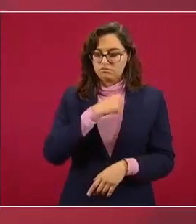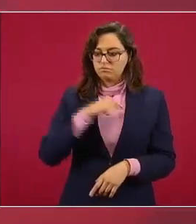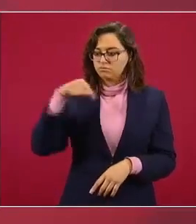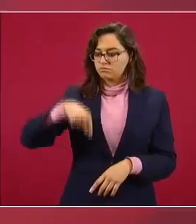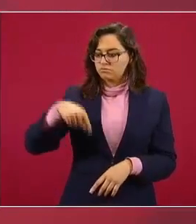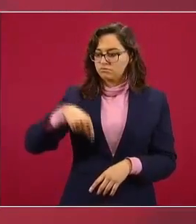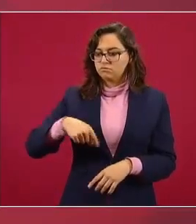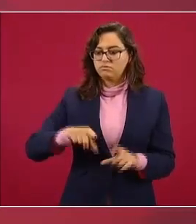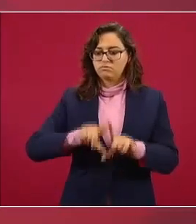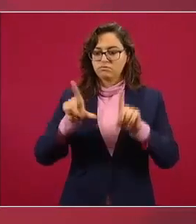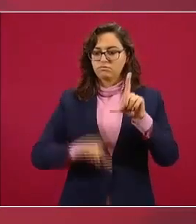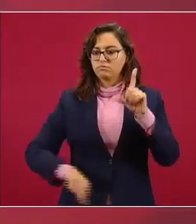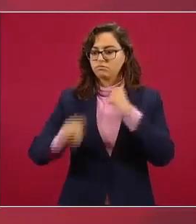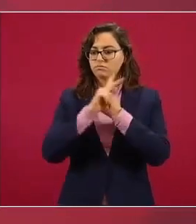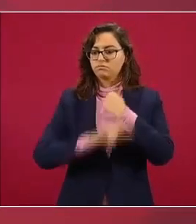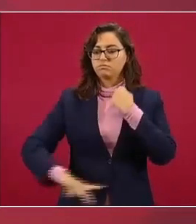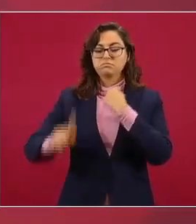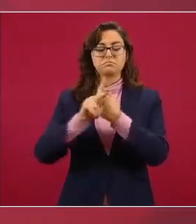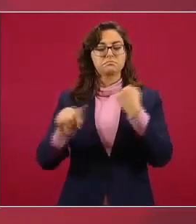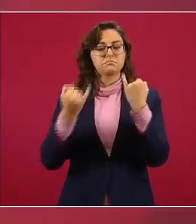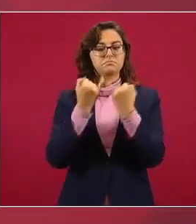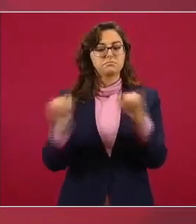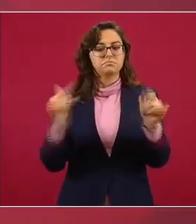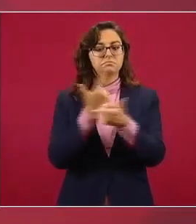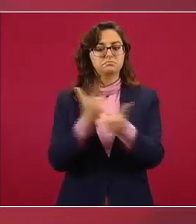independiente libre soberano